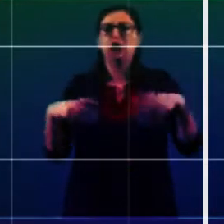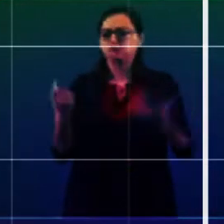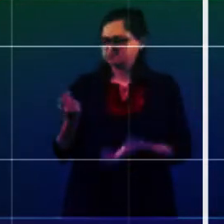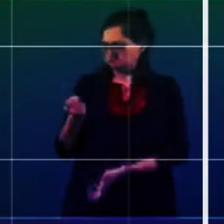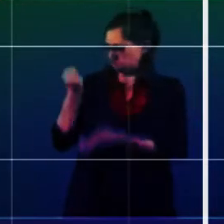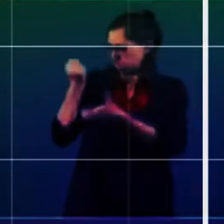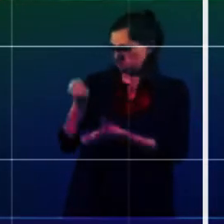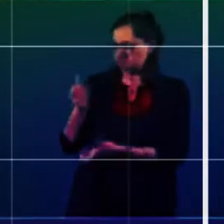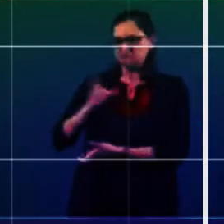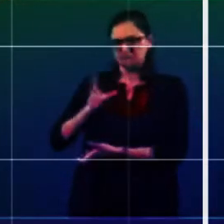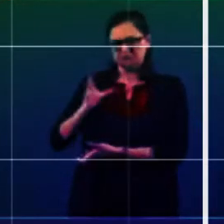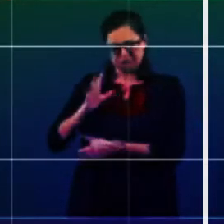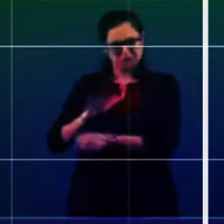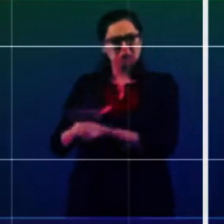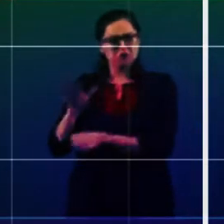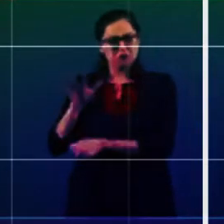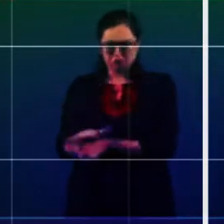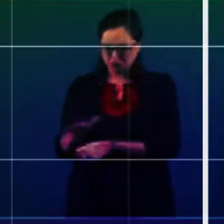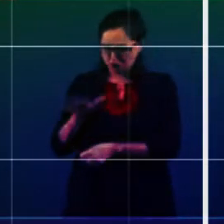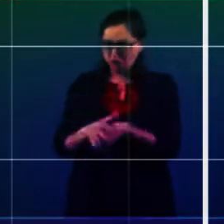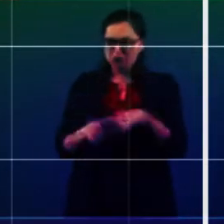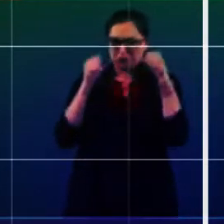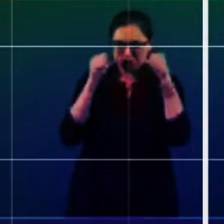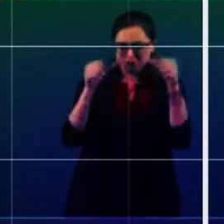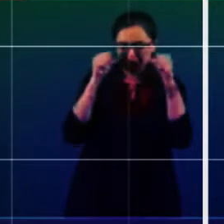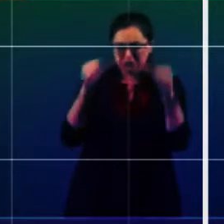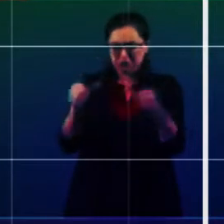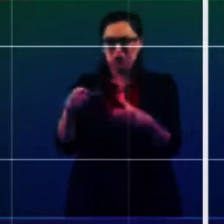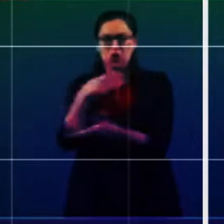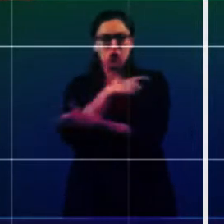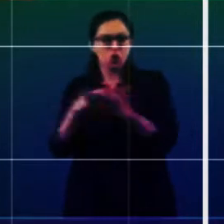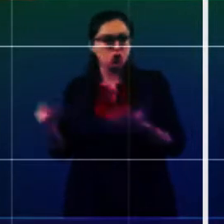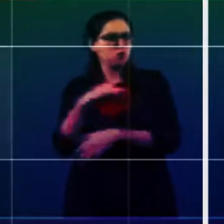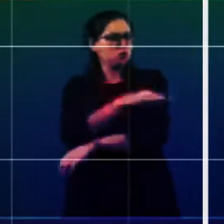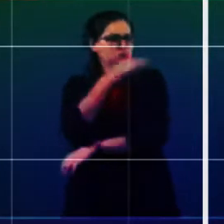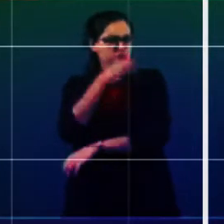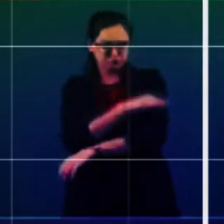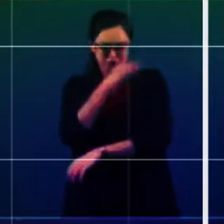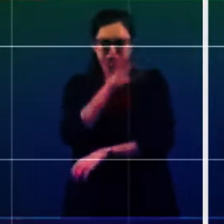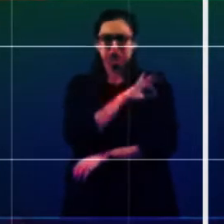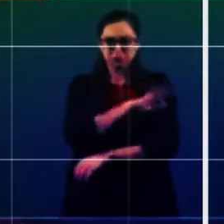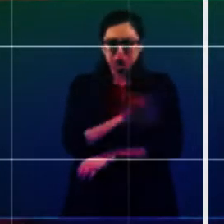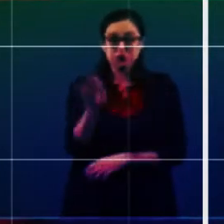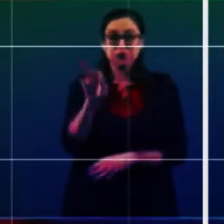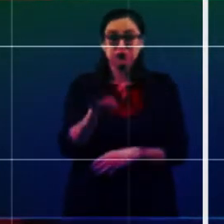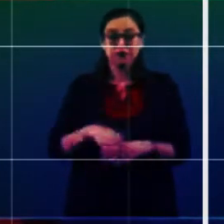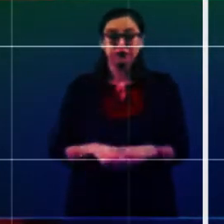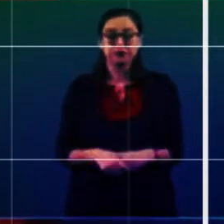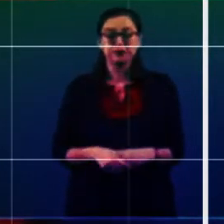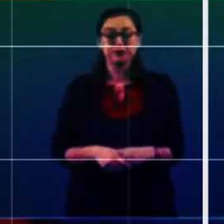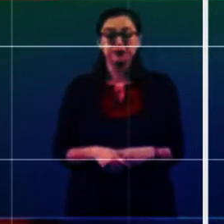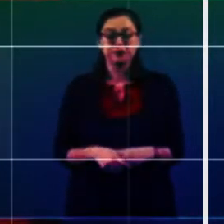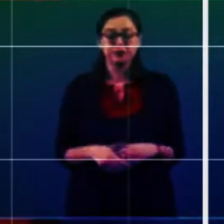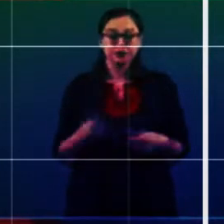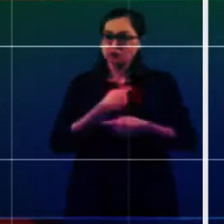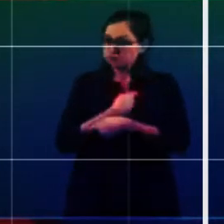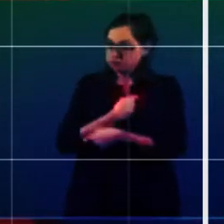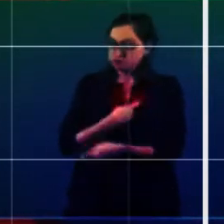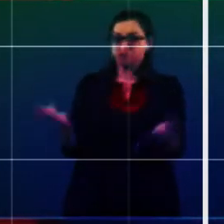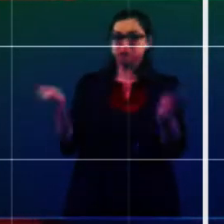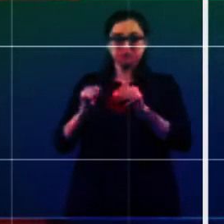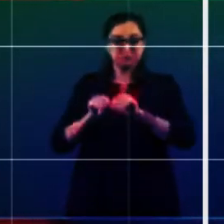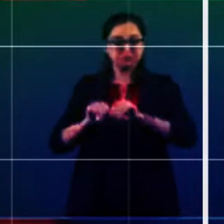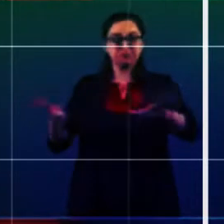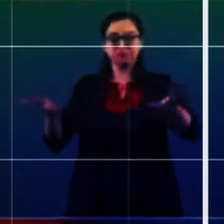el tener dinero suficiente para comprar vacunas y que la vacuna se pueda